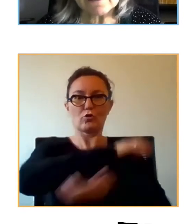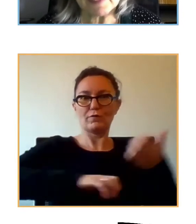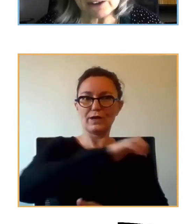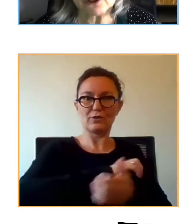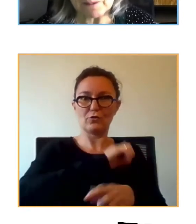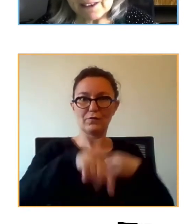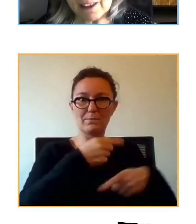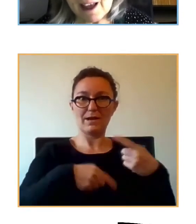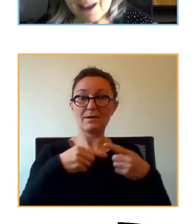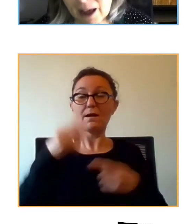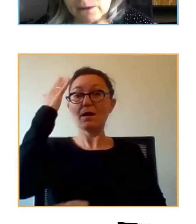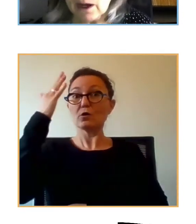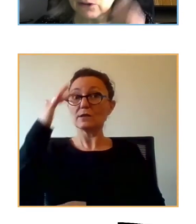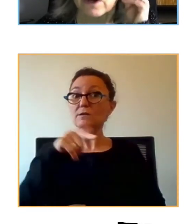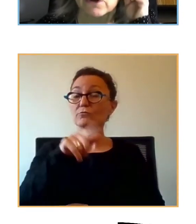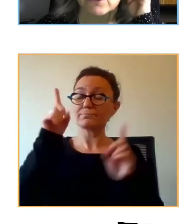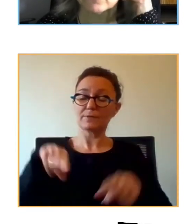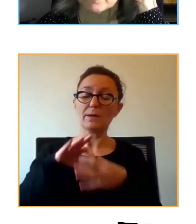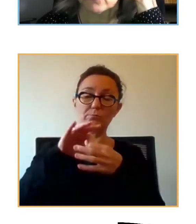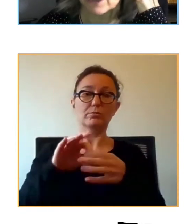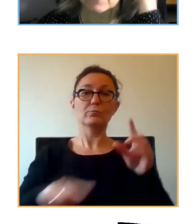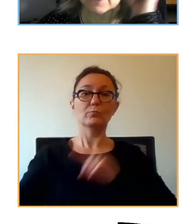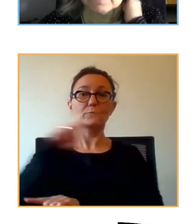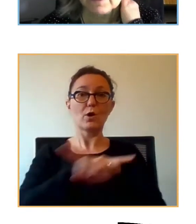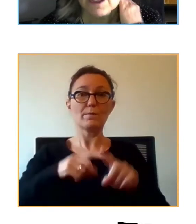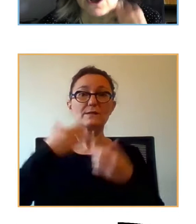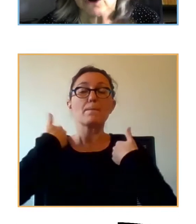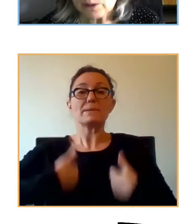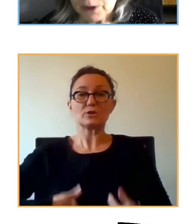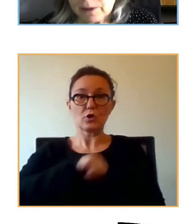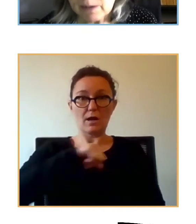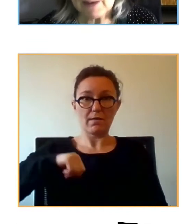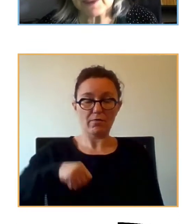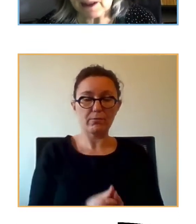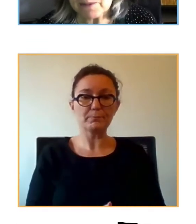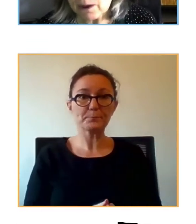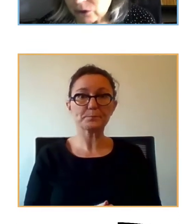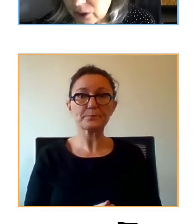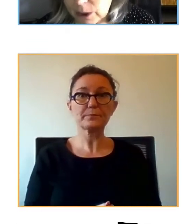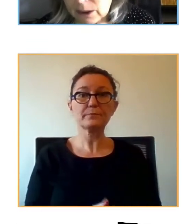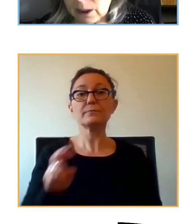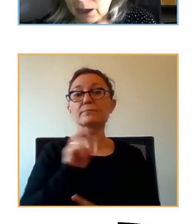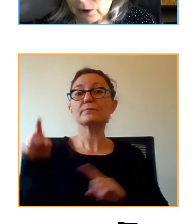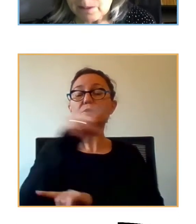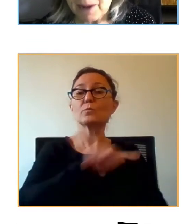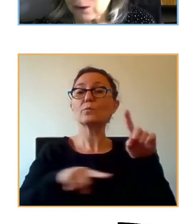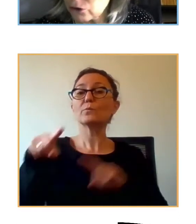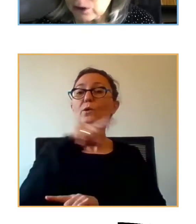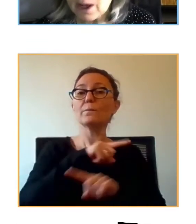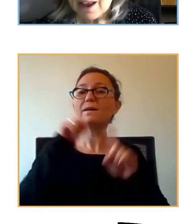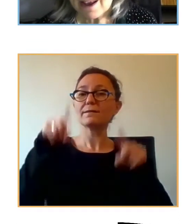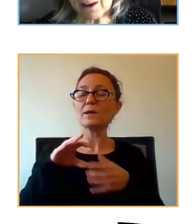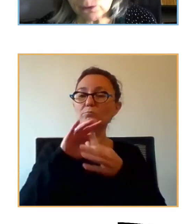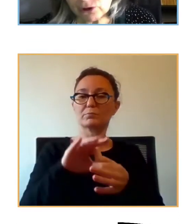adolescentes esto también se da ligado a los trastornos de personalidad. Otro problema también consecuente a lo del